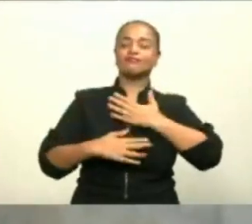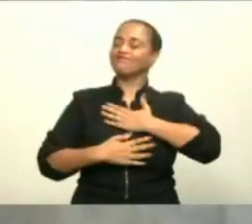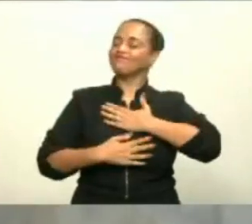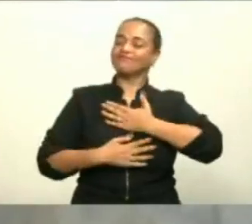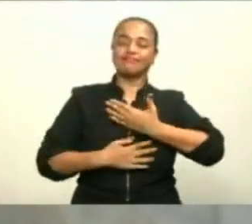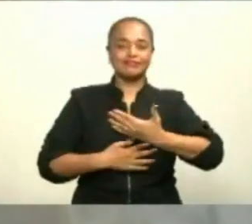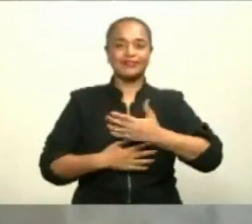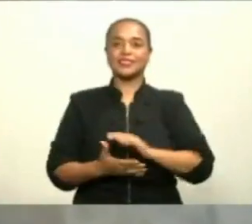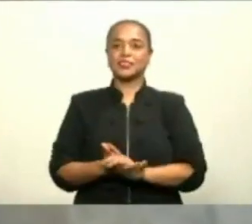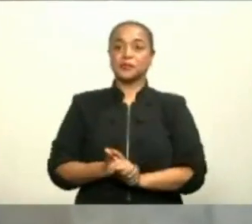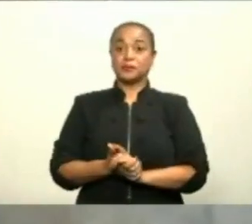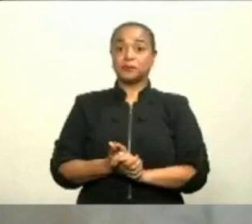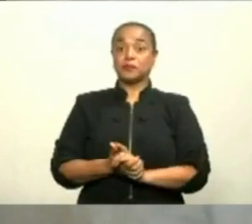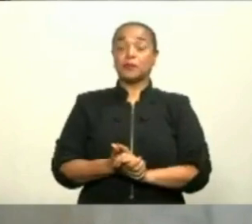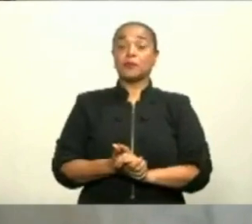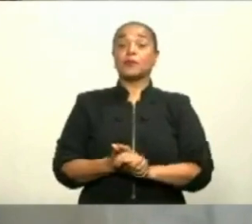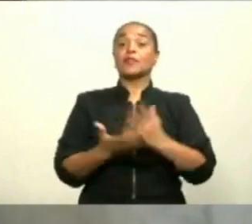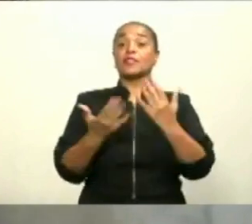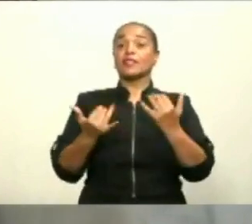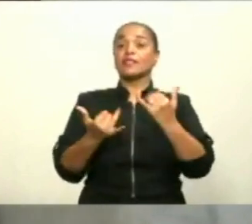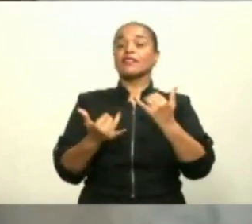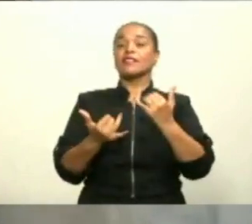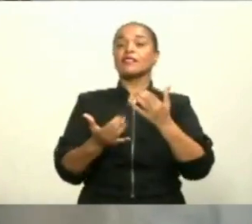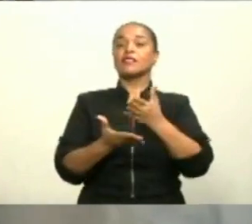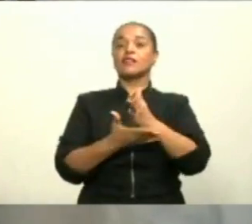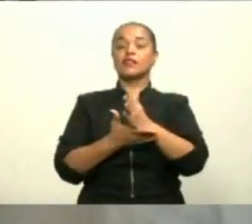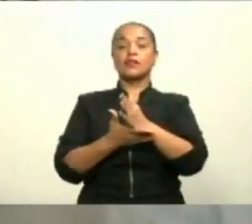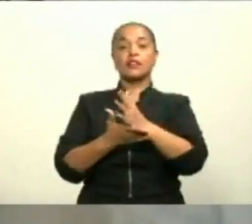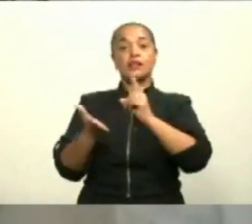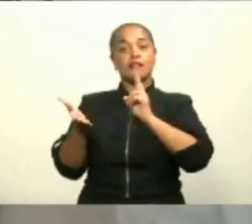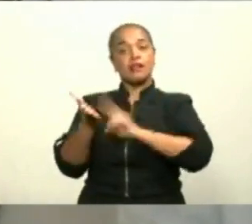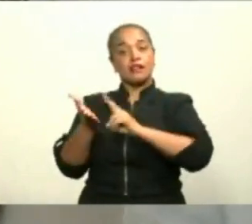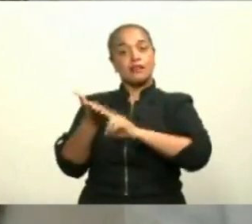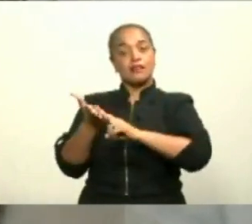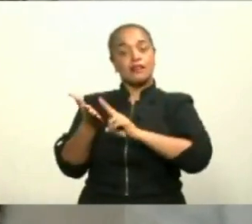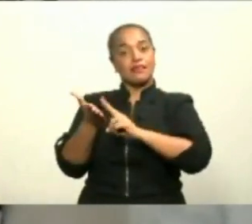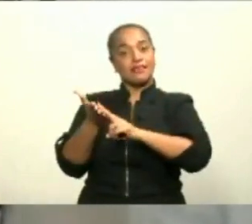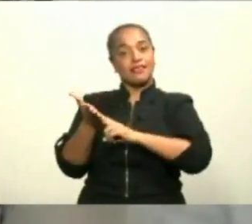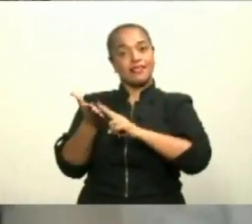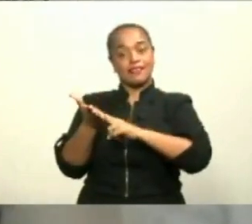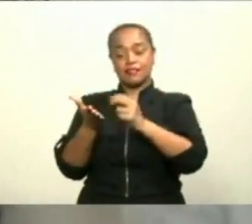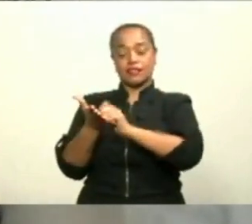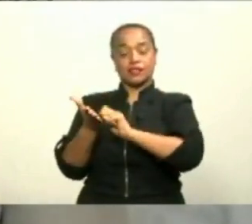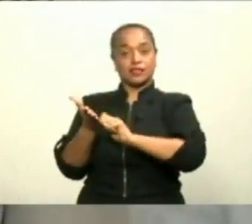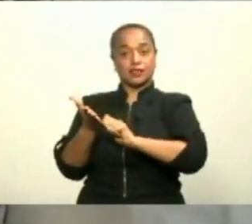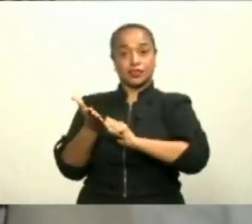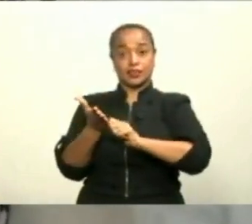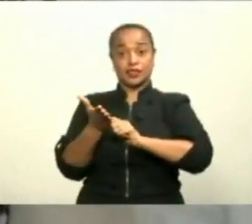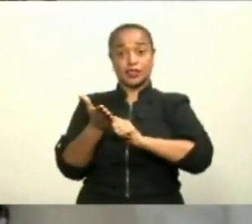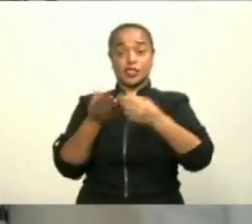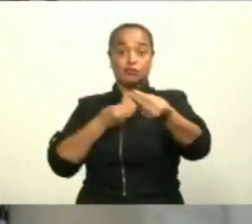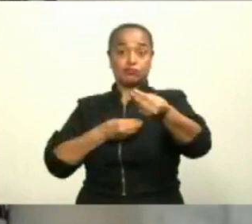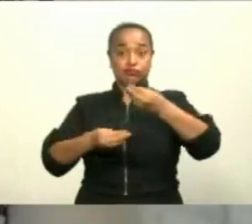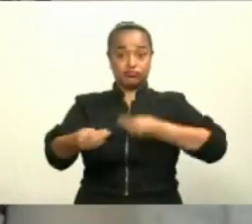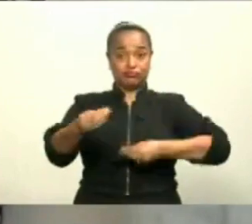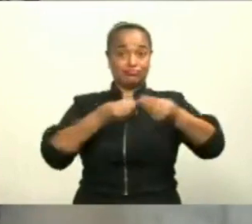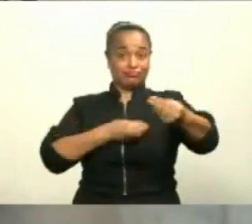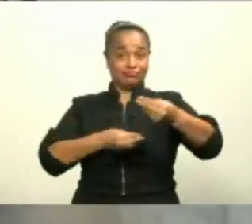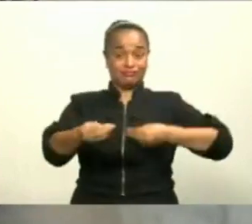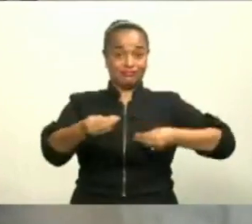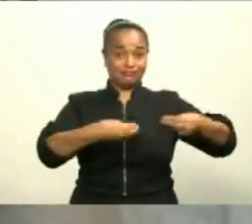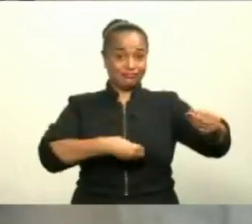Inmediatamente, damas y caballeros, procedemos a la firma de contrato de compraventa por anticipado para el